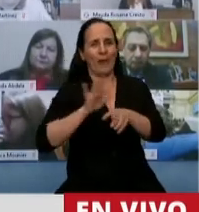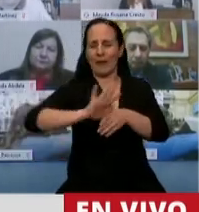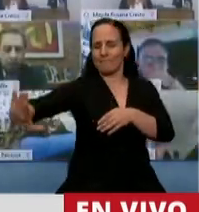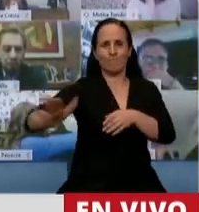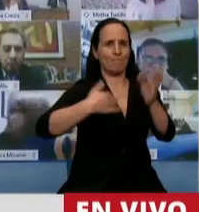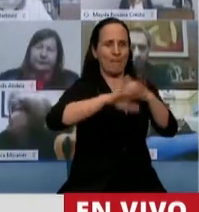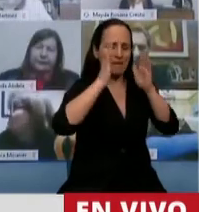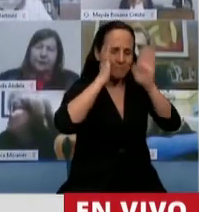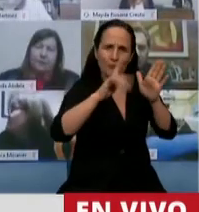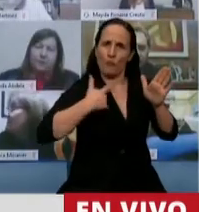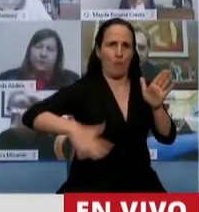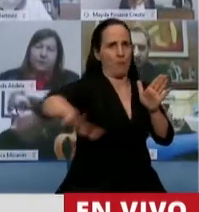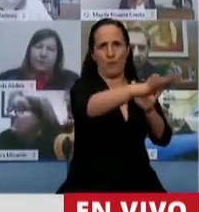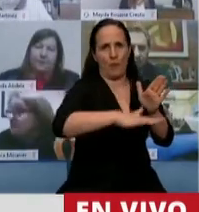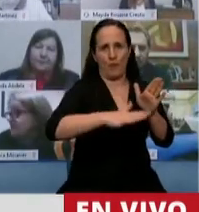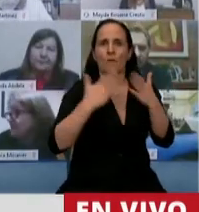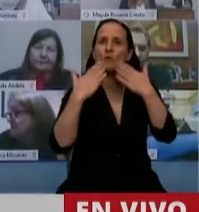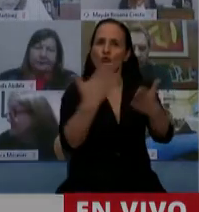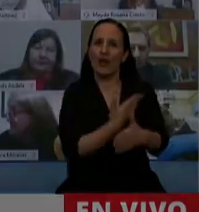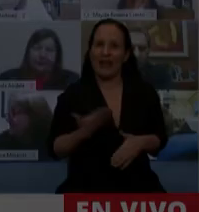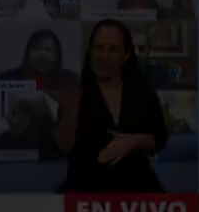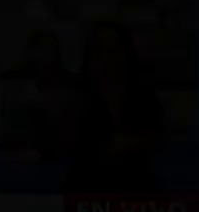general. Muchísimas gracias, señor presidente. Gracias, diputado.